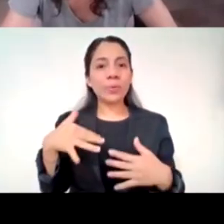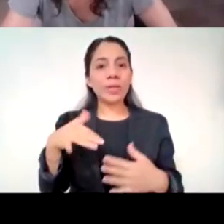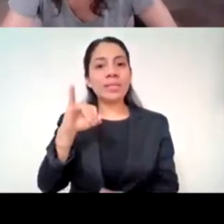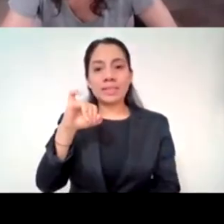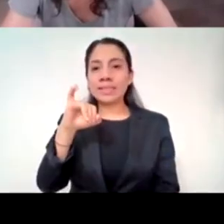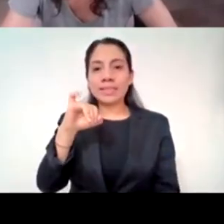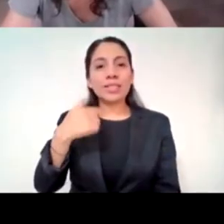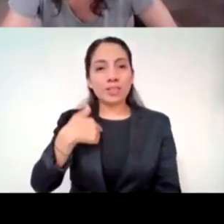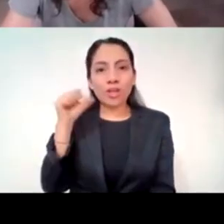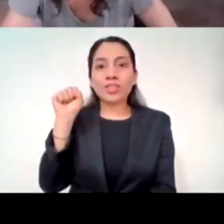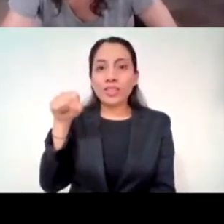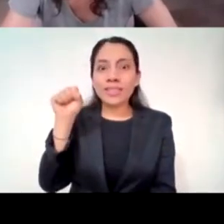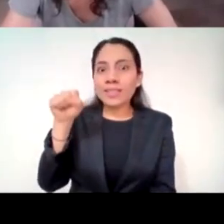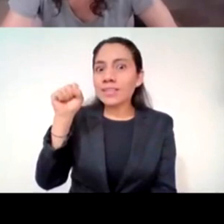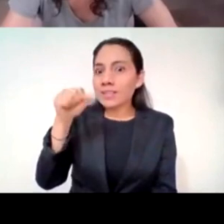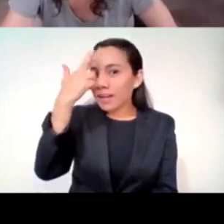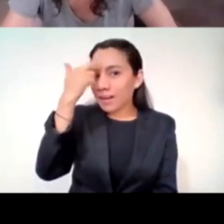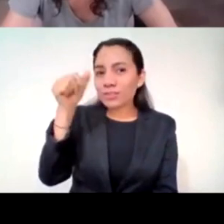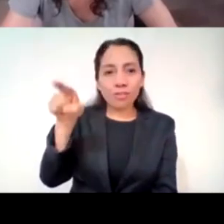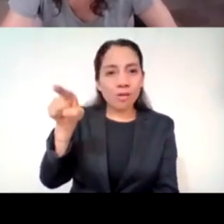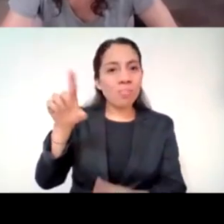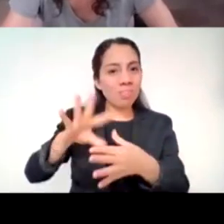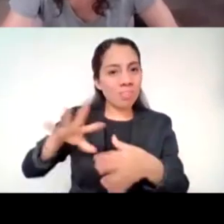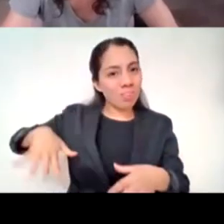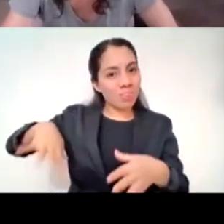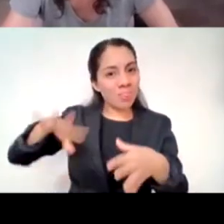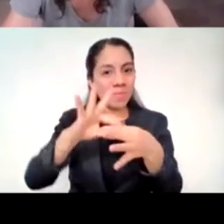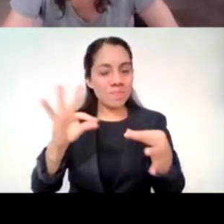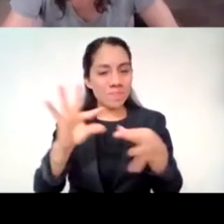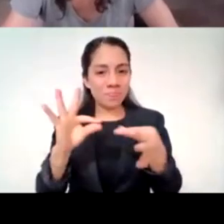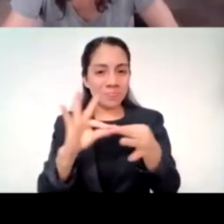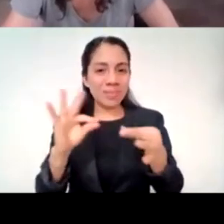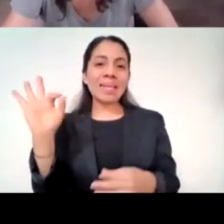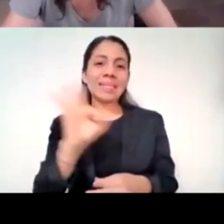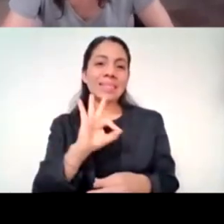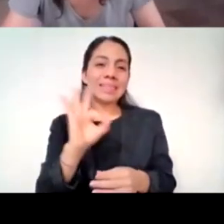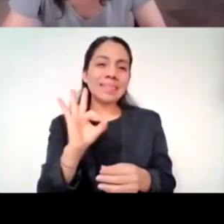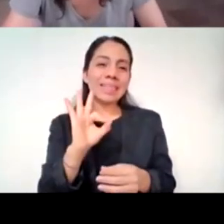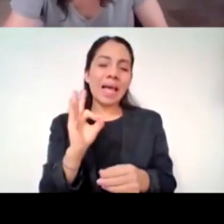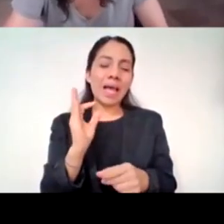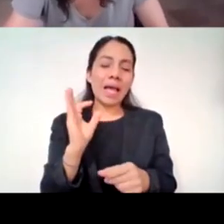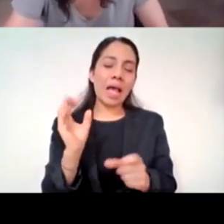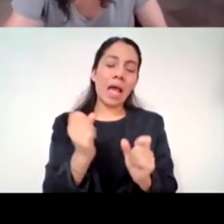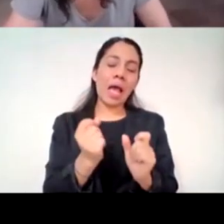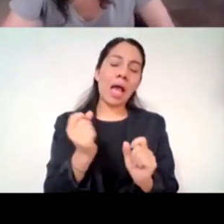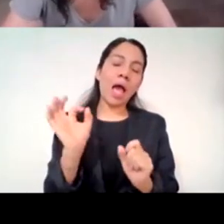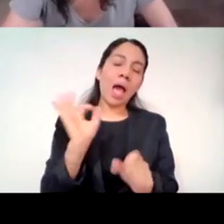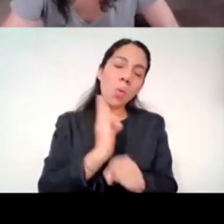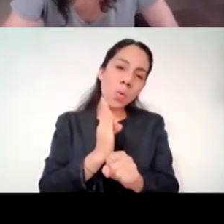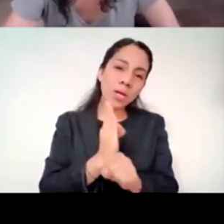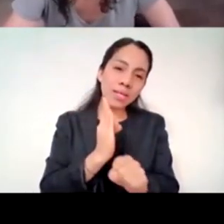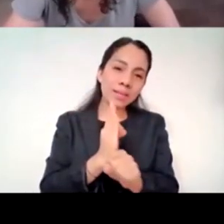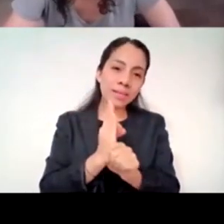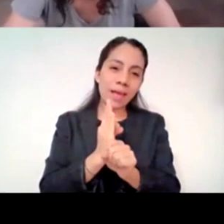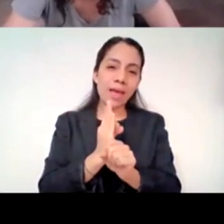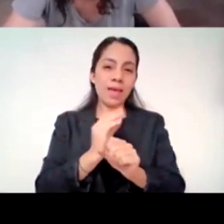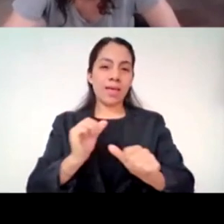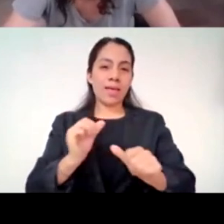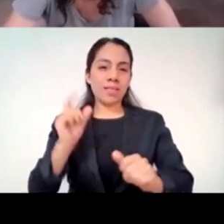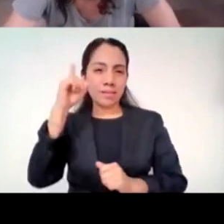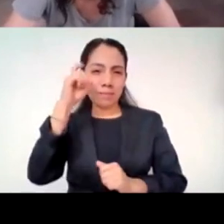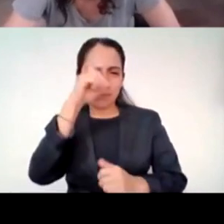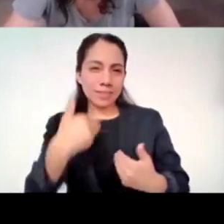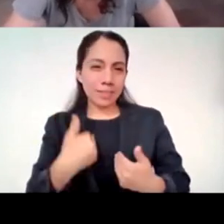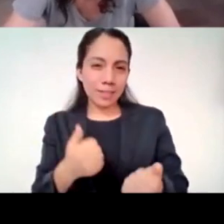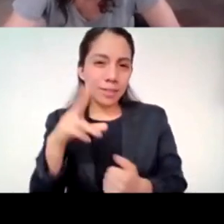sí, sí, sí. Quizás también no me es tan difícil porque adolescente soy, ¿no? Sí,